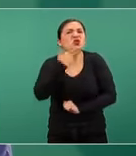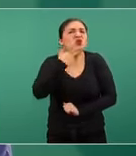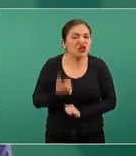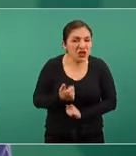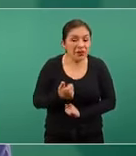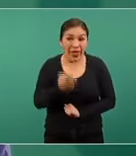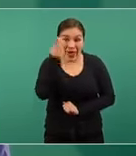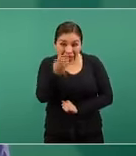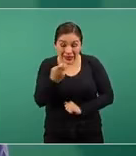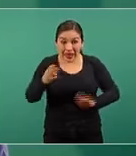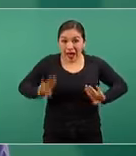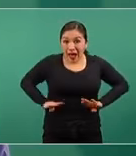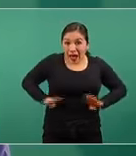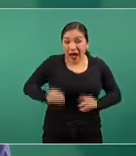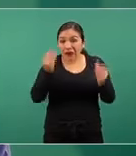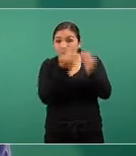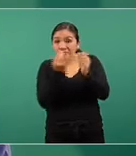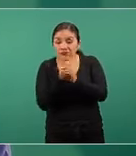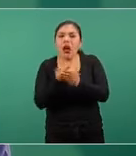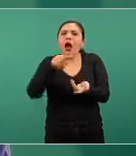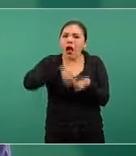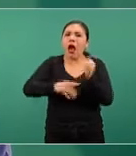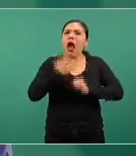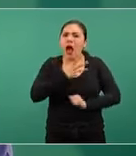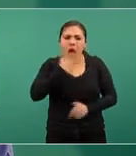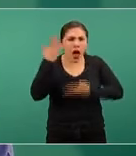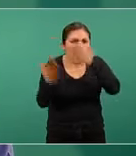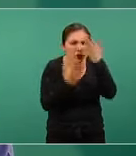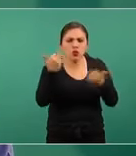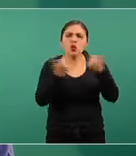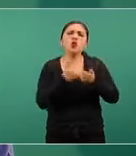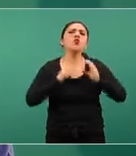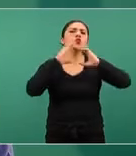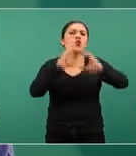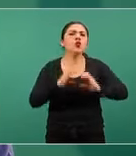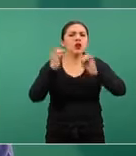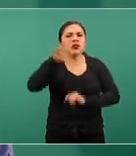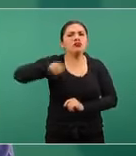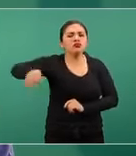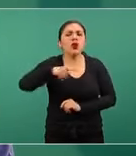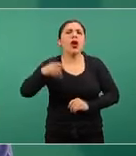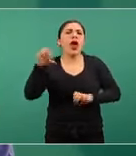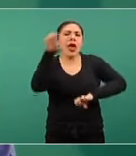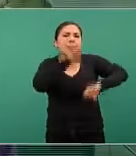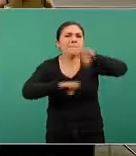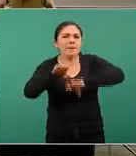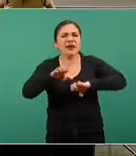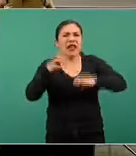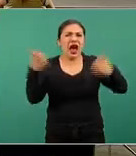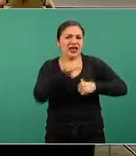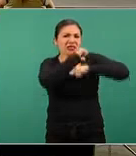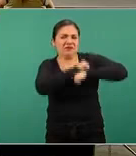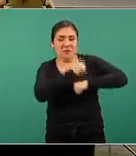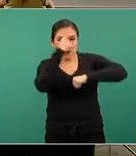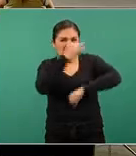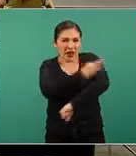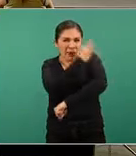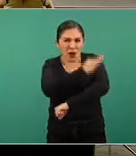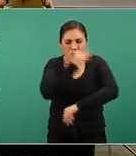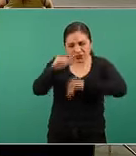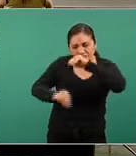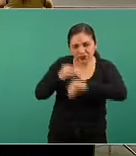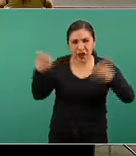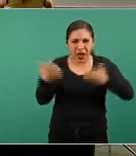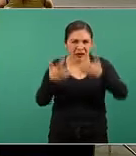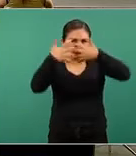especificaciones técnicas las estudian cuidadosamente las compañías farmacéuticas que diseñaron las vacunas y las